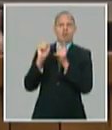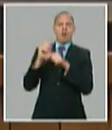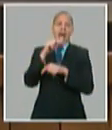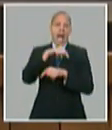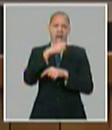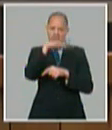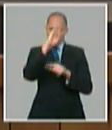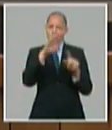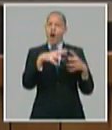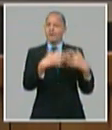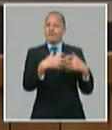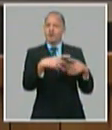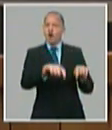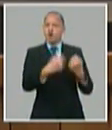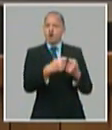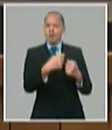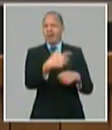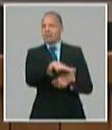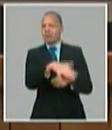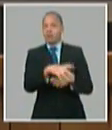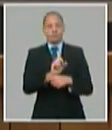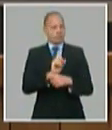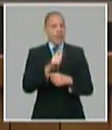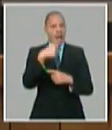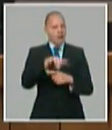enfrentar todas las demandas de estos productos